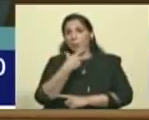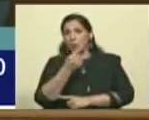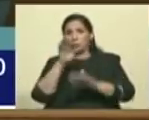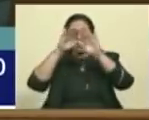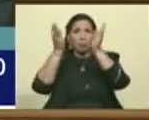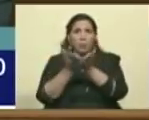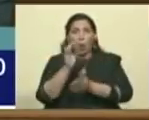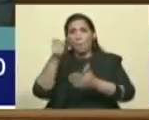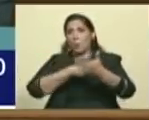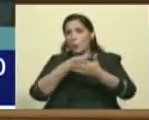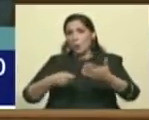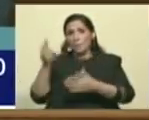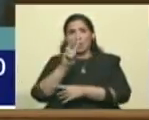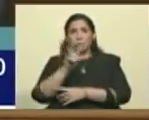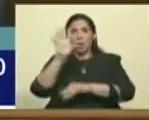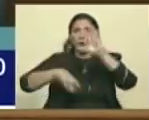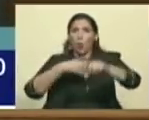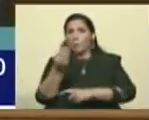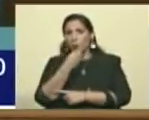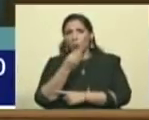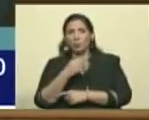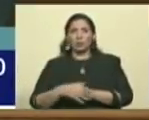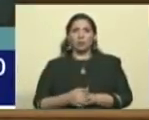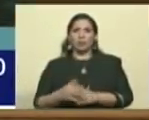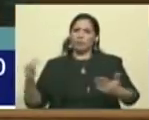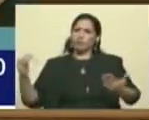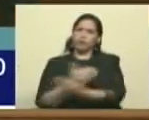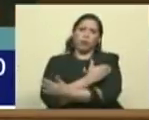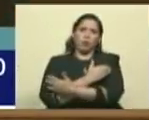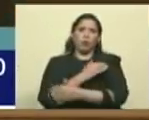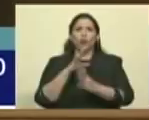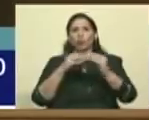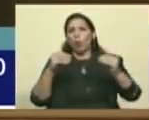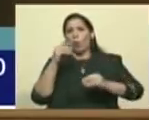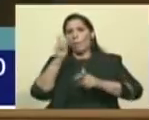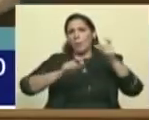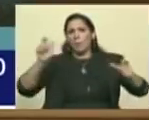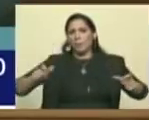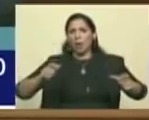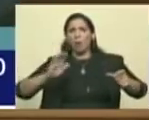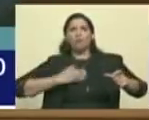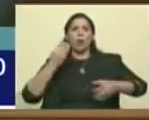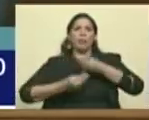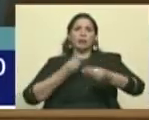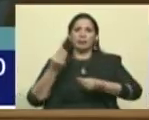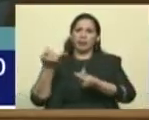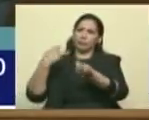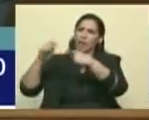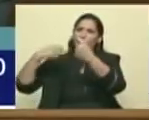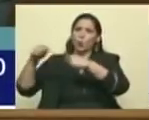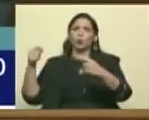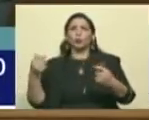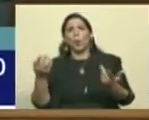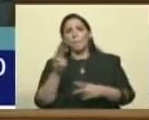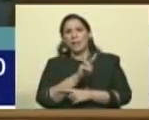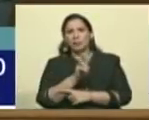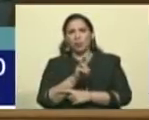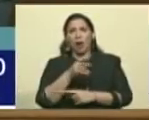el mundo, prohibir que Venezuela compre alimentos, embargar a todo aquel que pueda hacer negocios con Venezuela, un bloqueo contra nuestra patria.